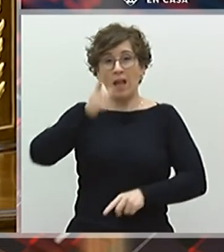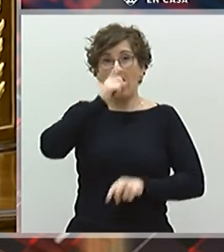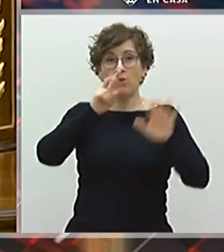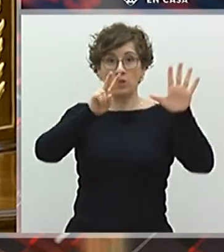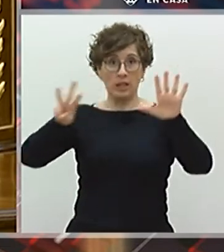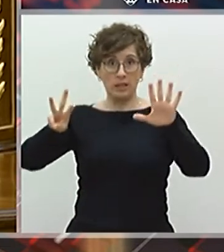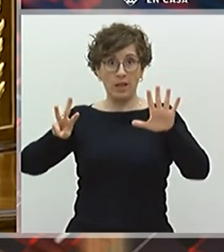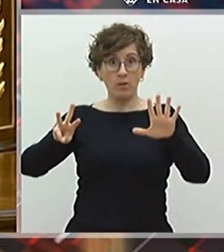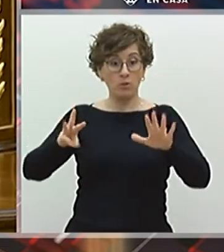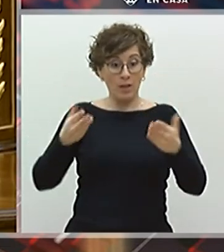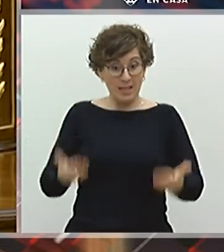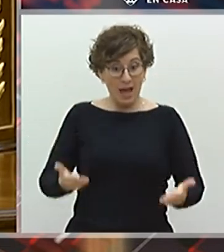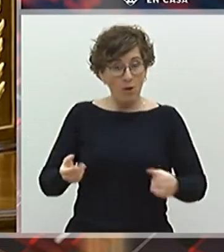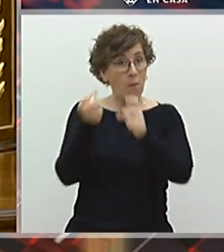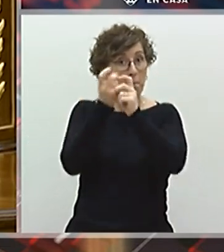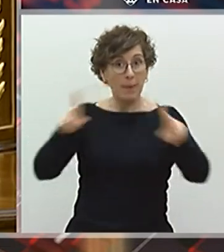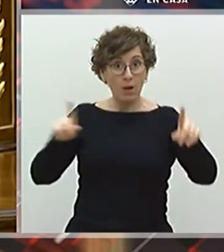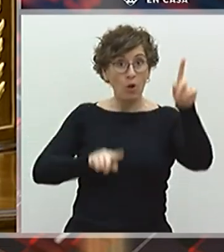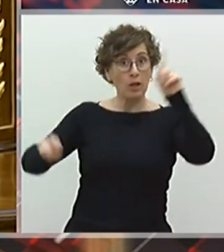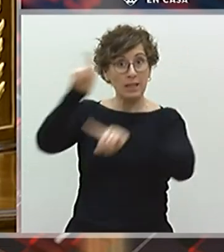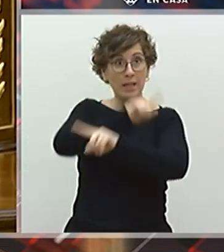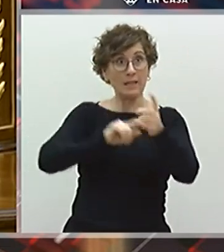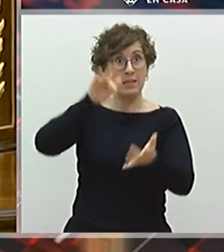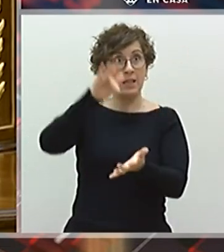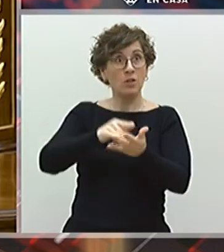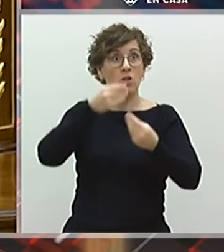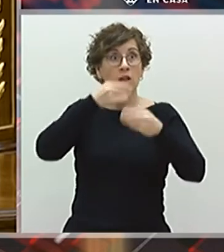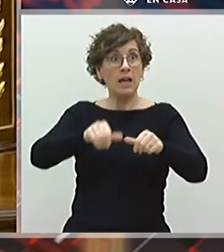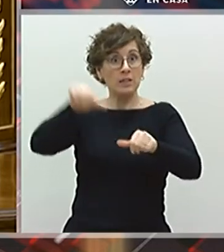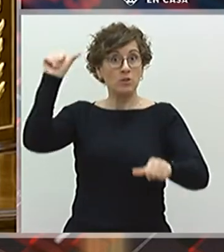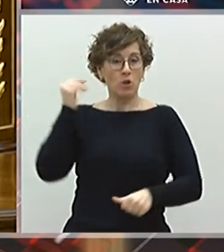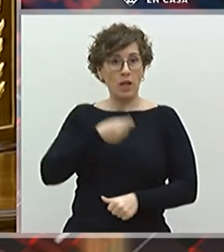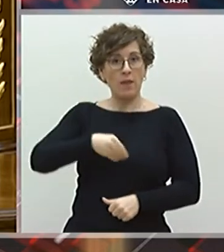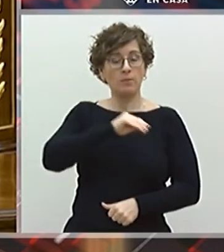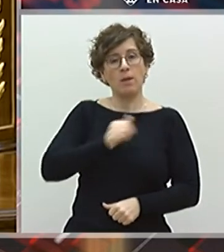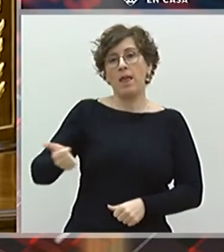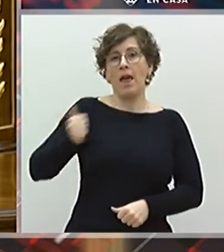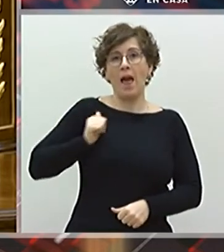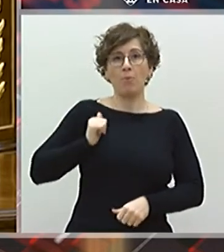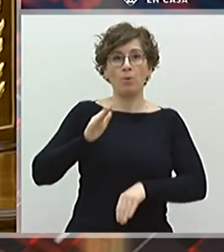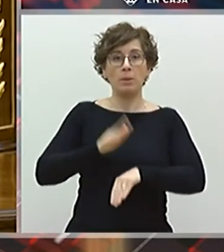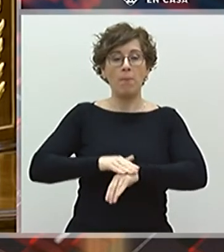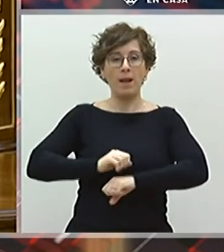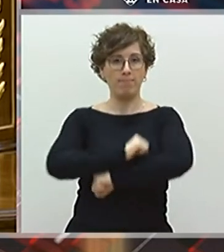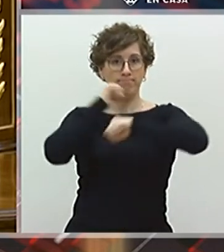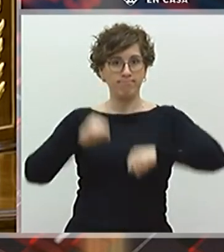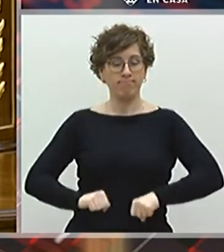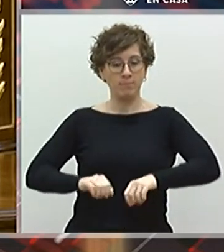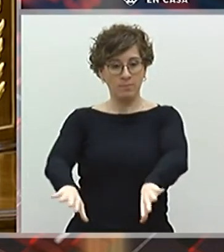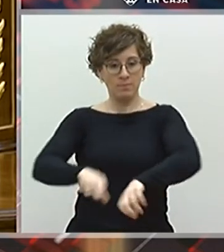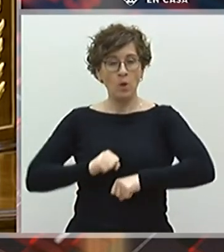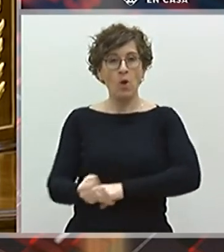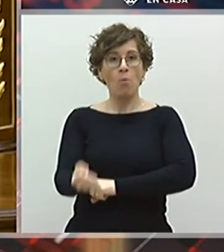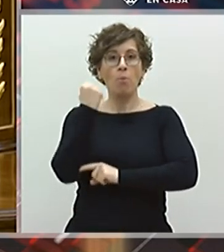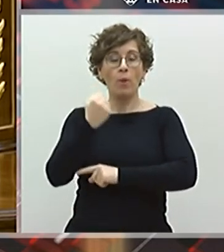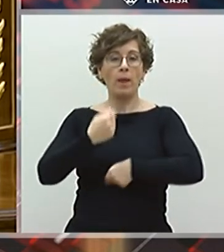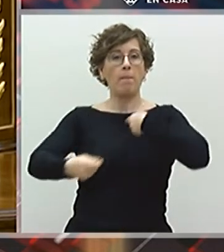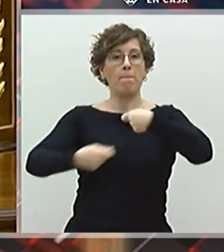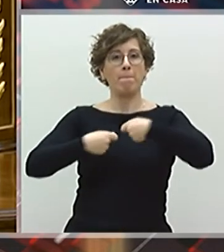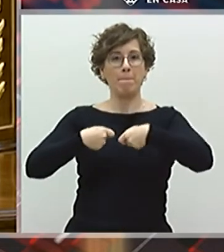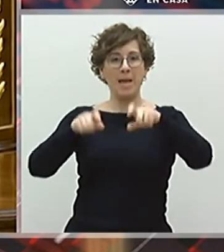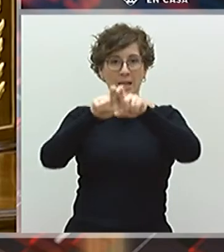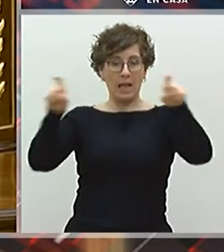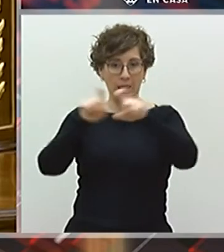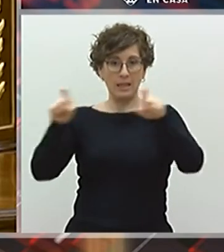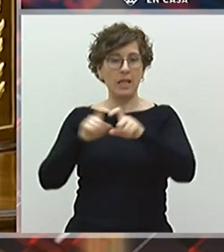que se ha vivido en el Estado español en décadas para afianzar al poder mercantil y al autoritarismo. De